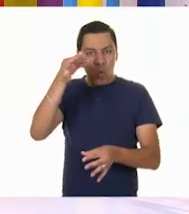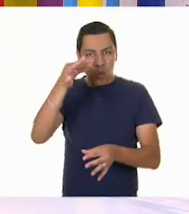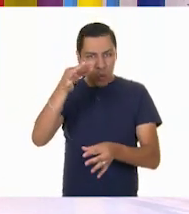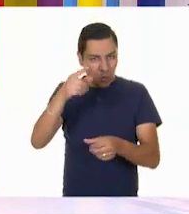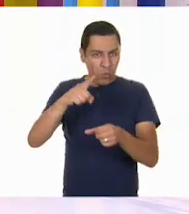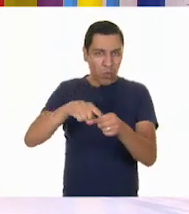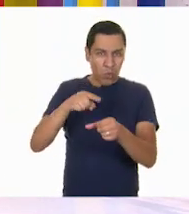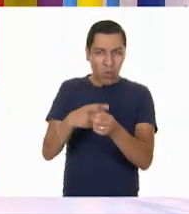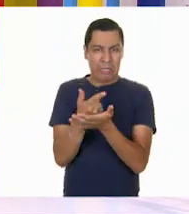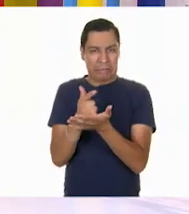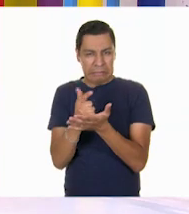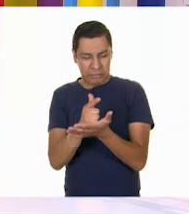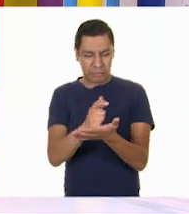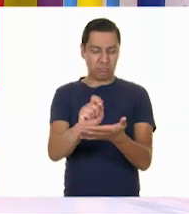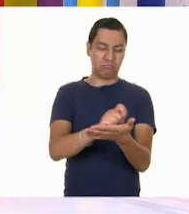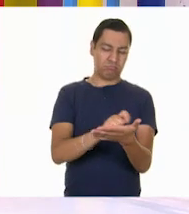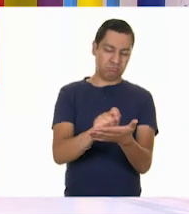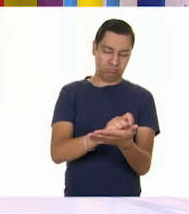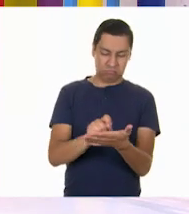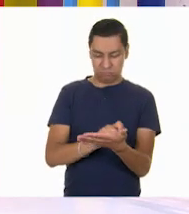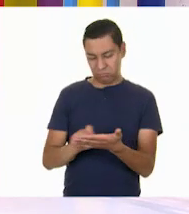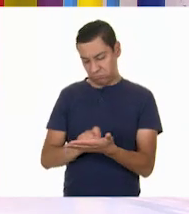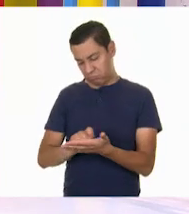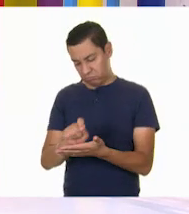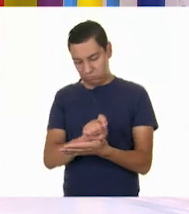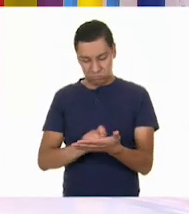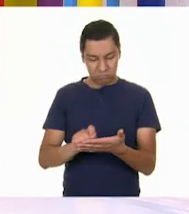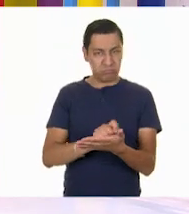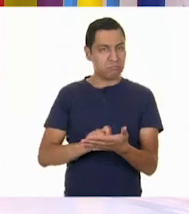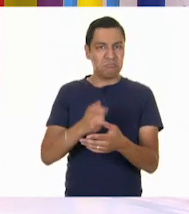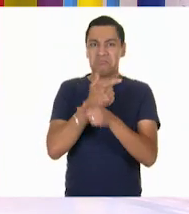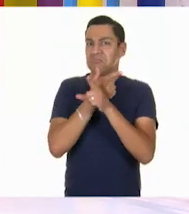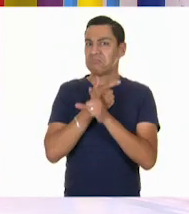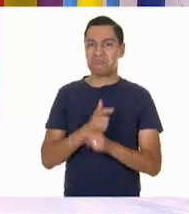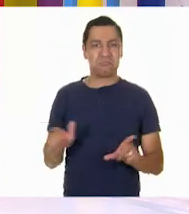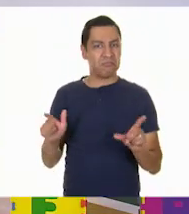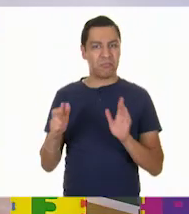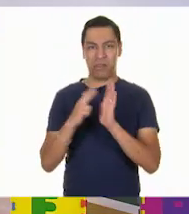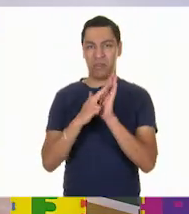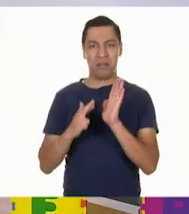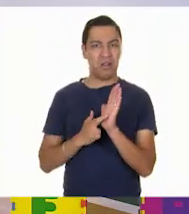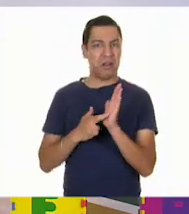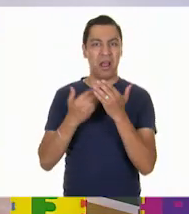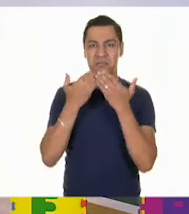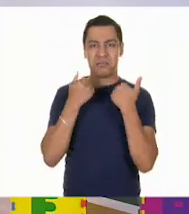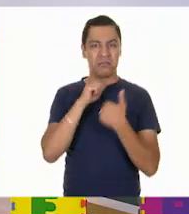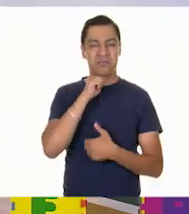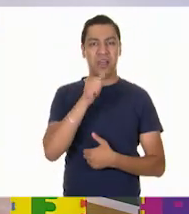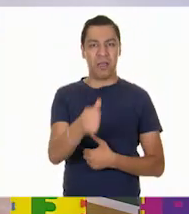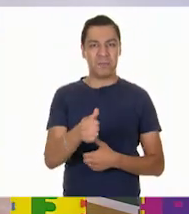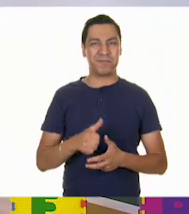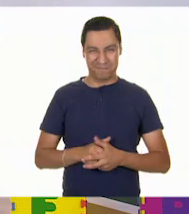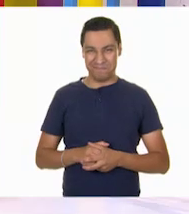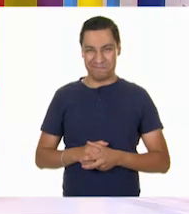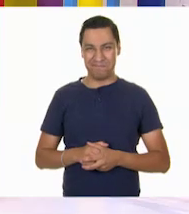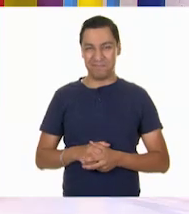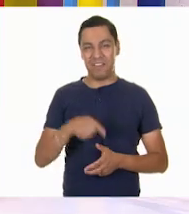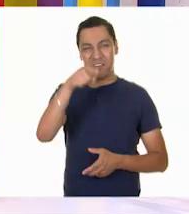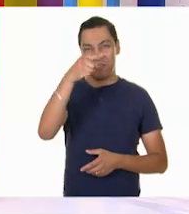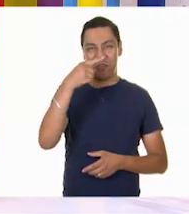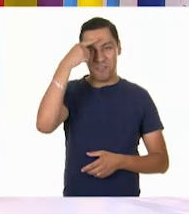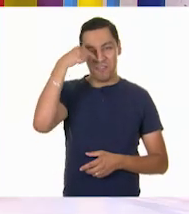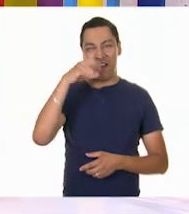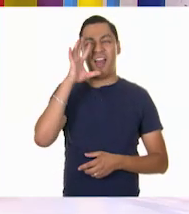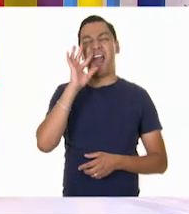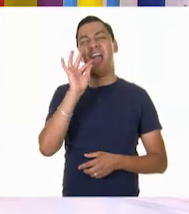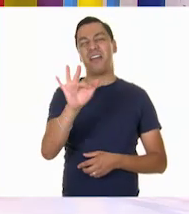más querramos, sin necesidad de seguir ciertas reglas. Ya lo entendiste. Sí, ¿y ustedes ahí en casa? Está facilísimo,